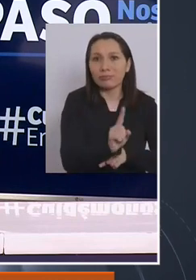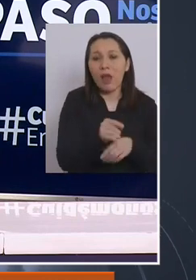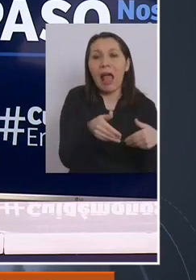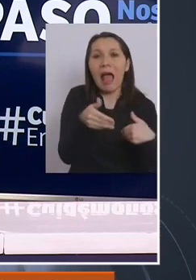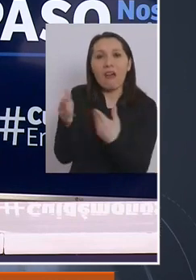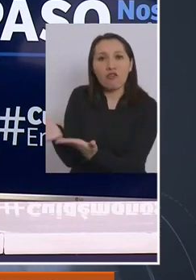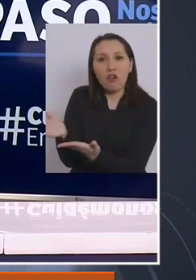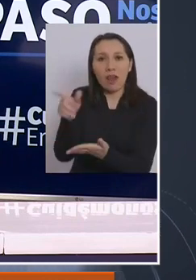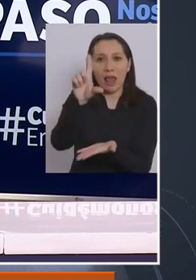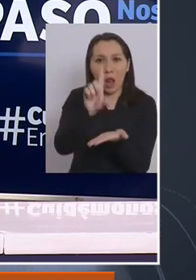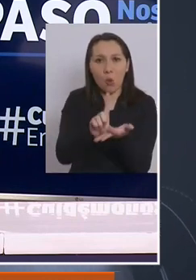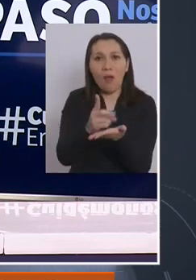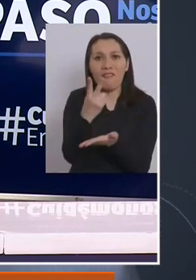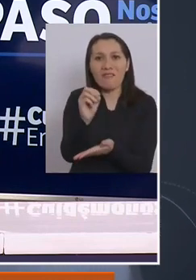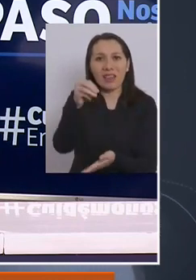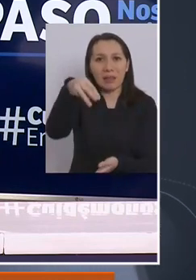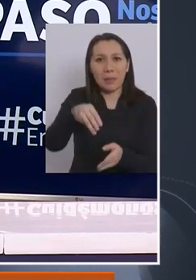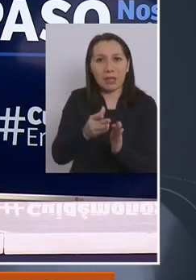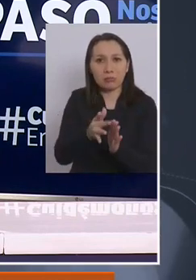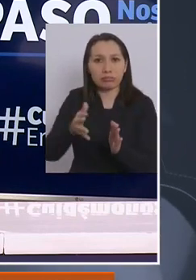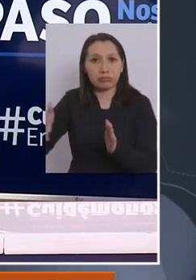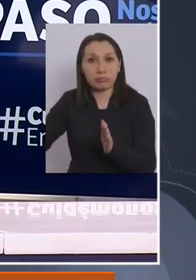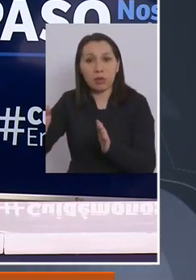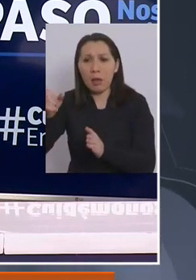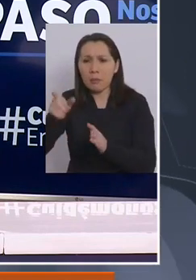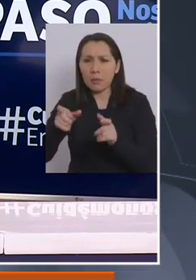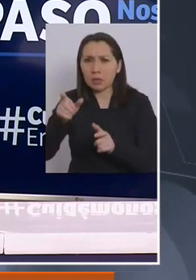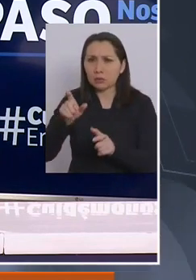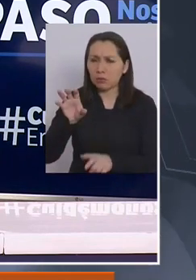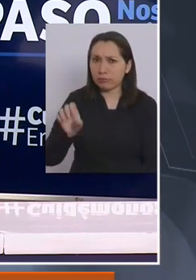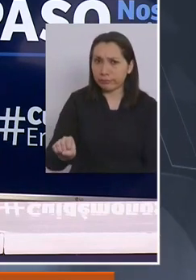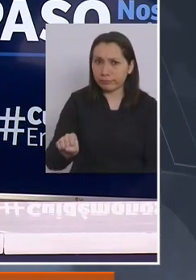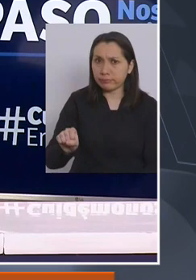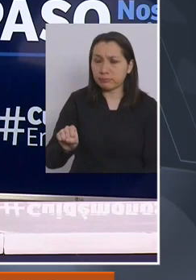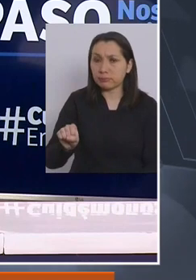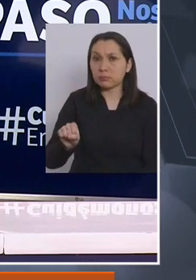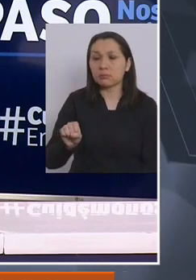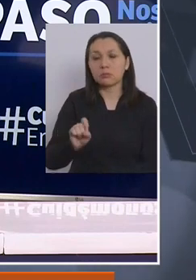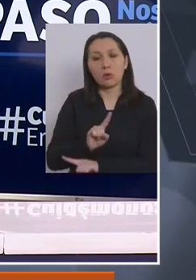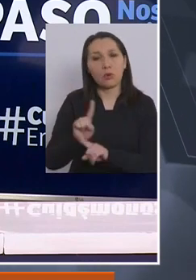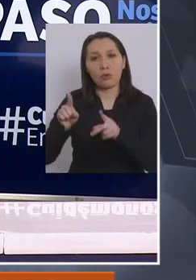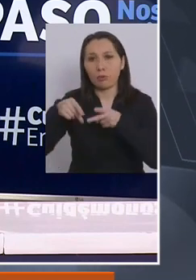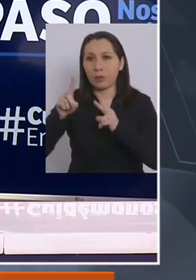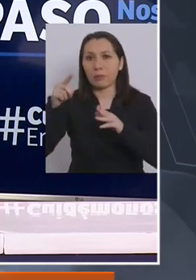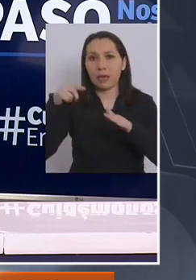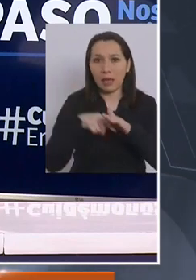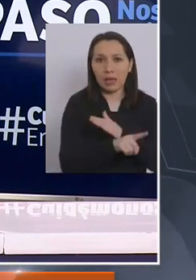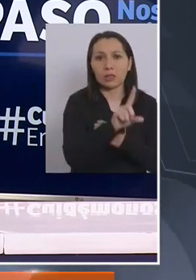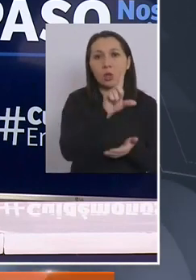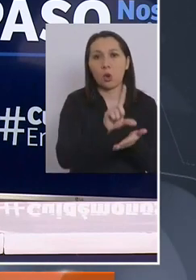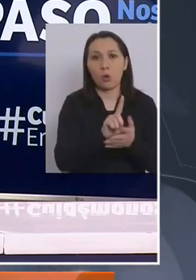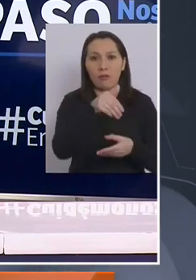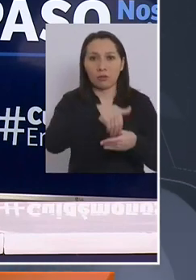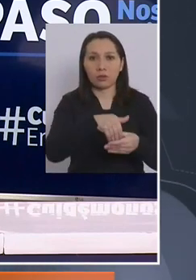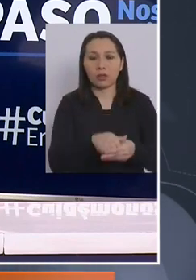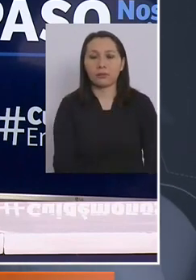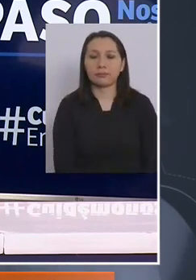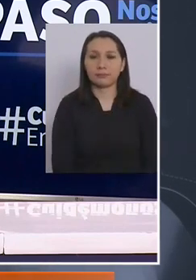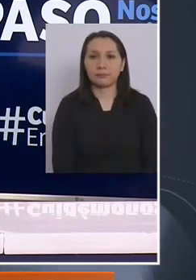afuera de este, a 20 metros, y toda persona que sea identificada en ese sentido no se le va a permitir ingresar al local de votación.